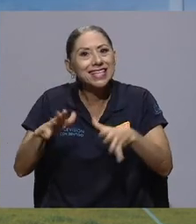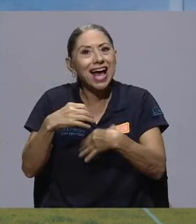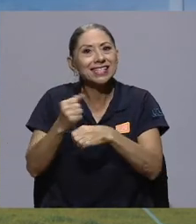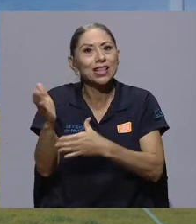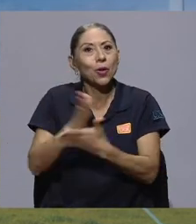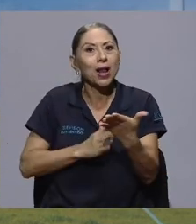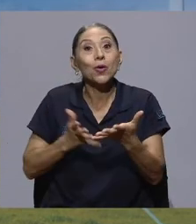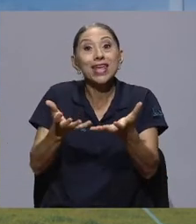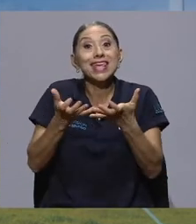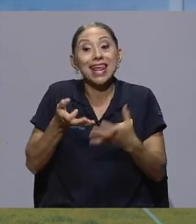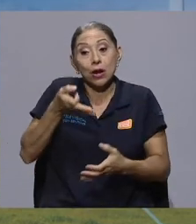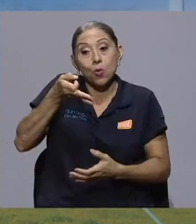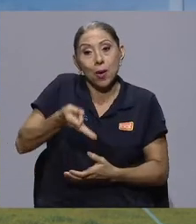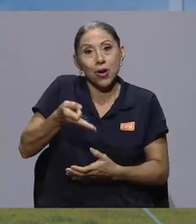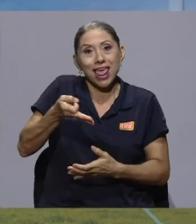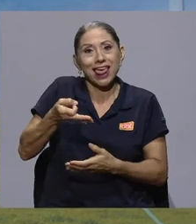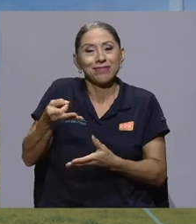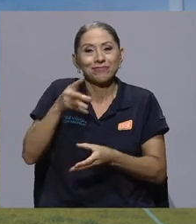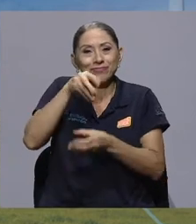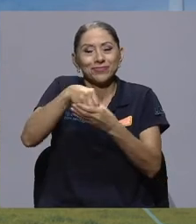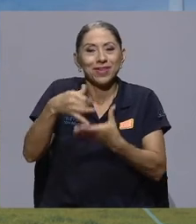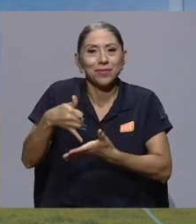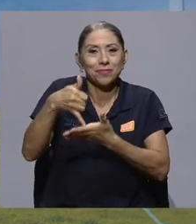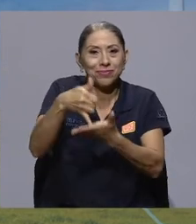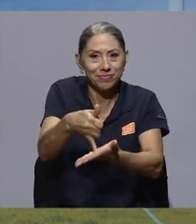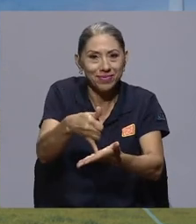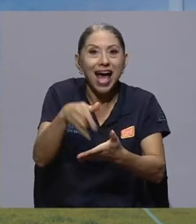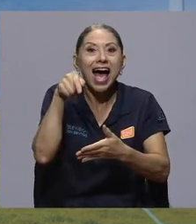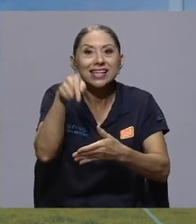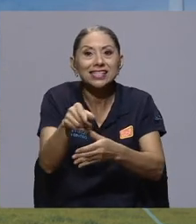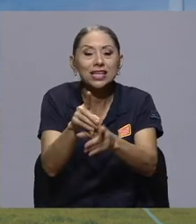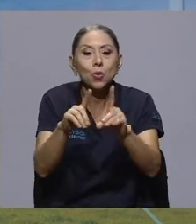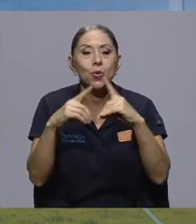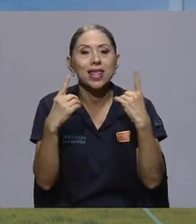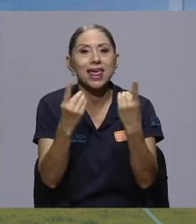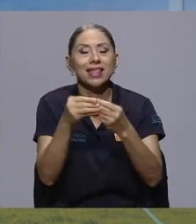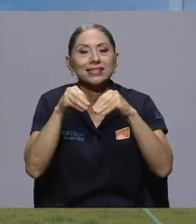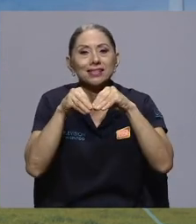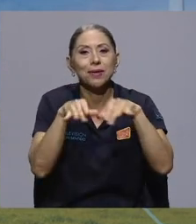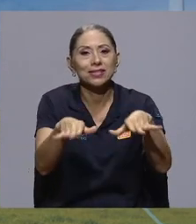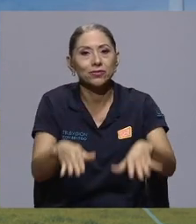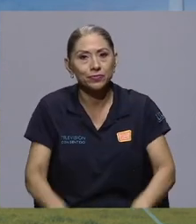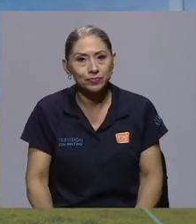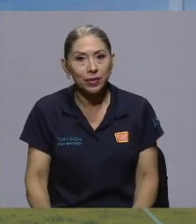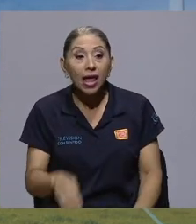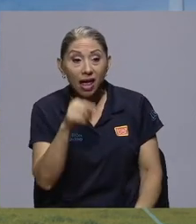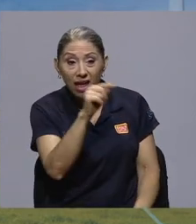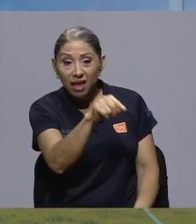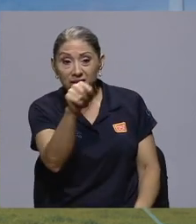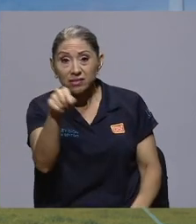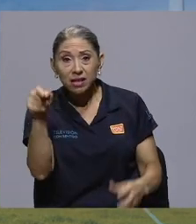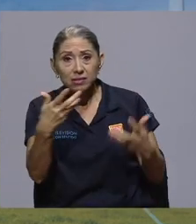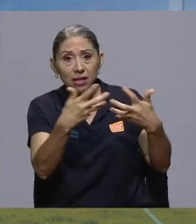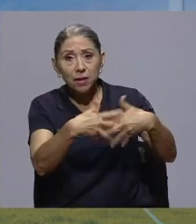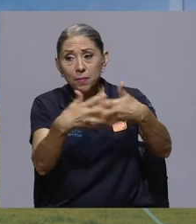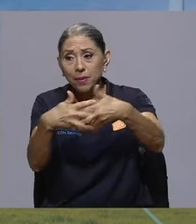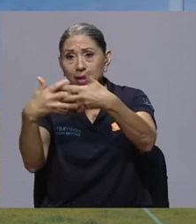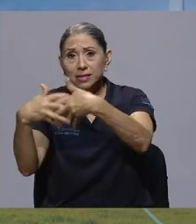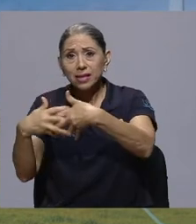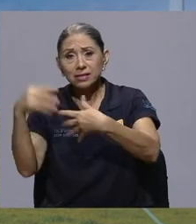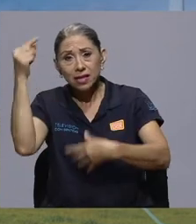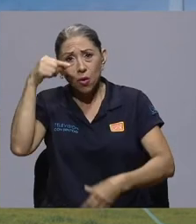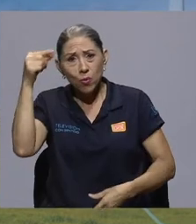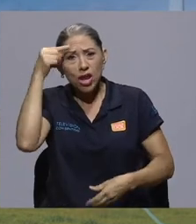un incentivo y así creamos las unidades de expansión. ¿Cómo reciben estas empresas y estos gobiernos la idea? Es decir,